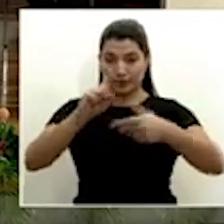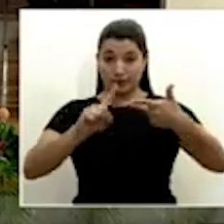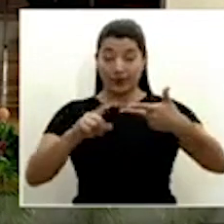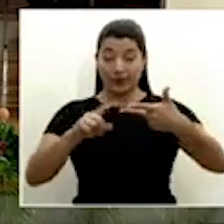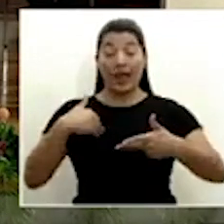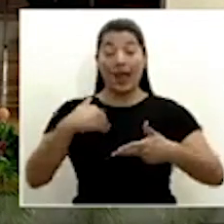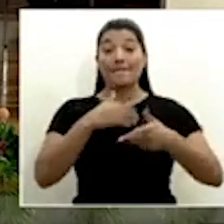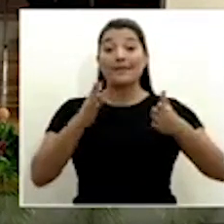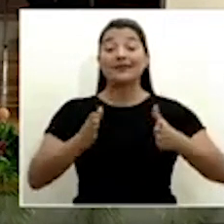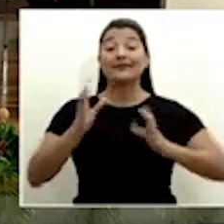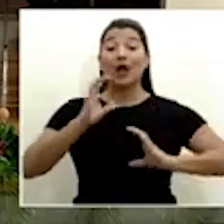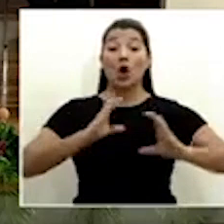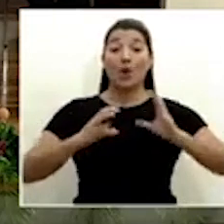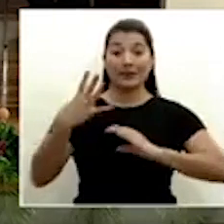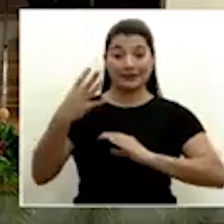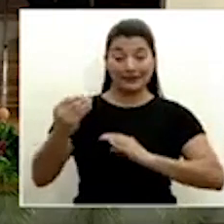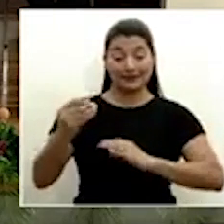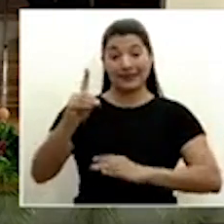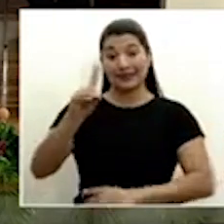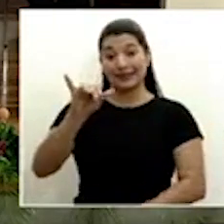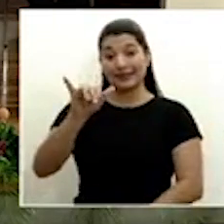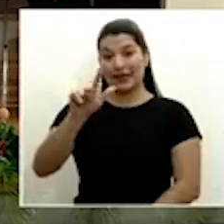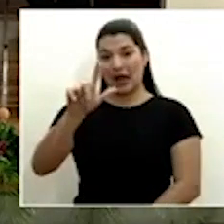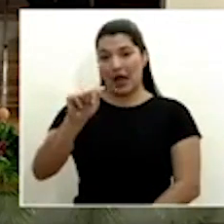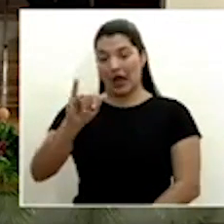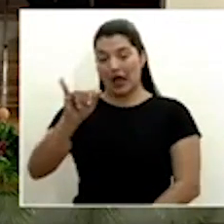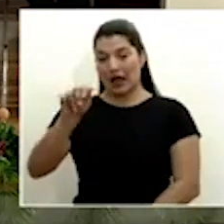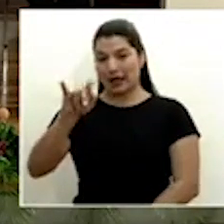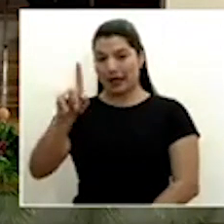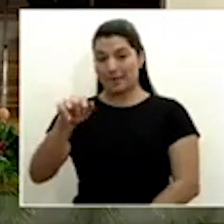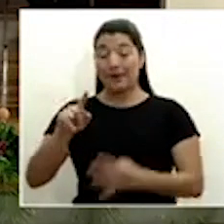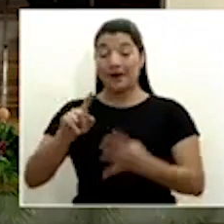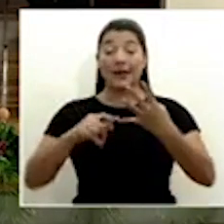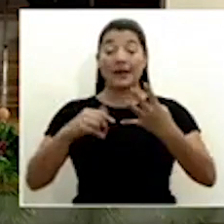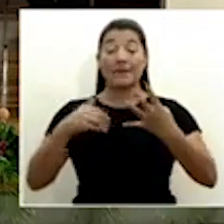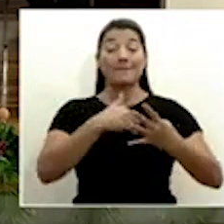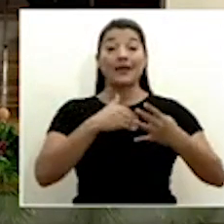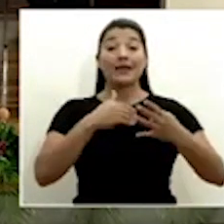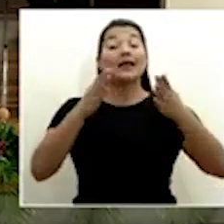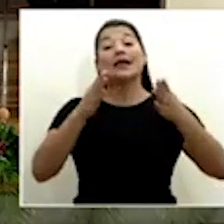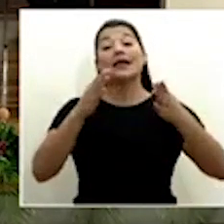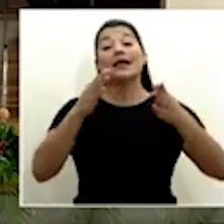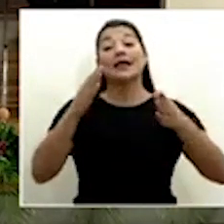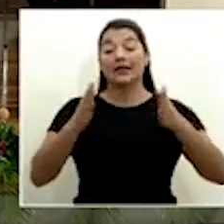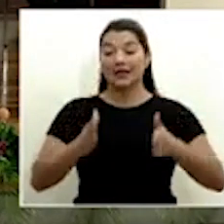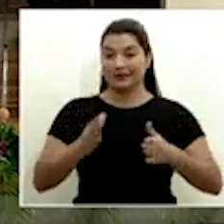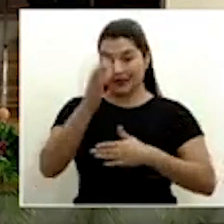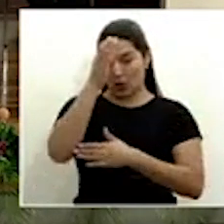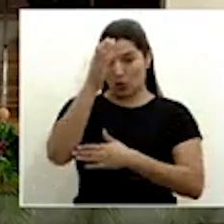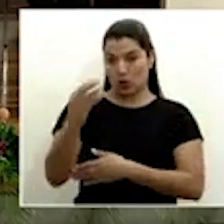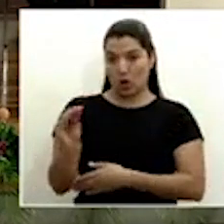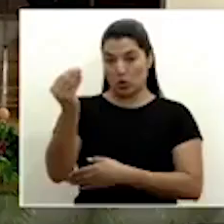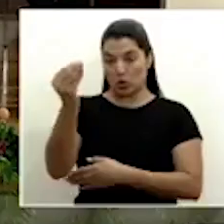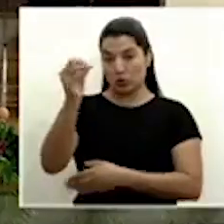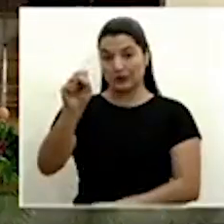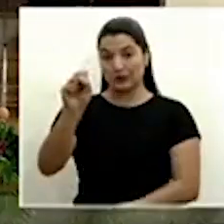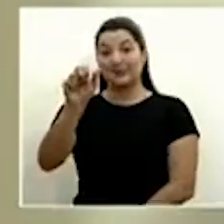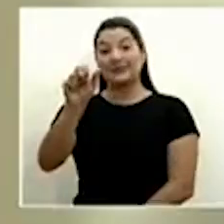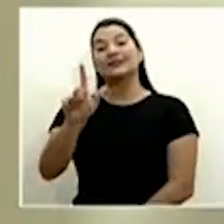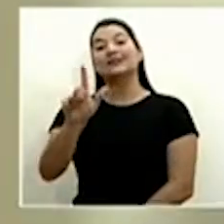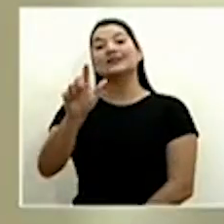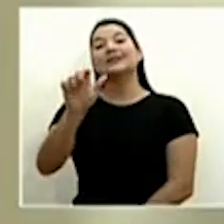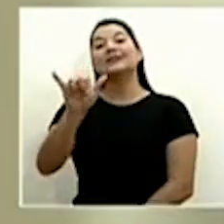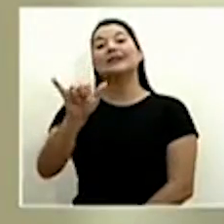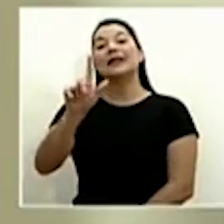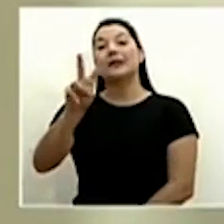la ministra de Comercio Exterior, la señora Diala Jiménez, y la ministra de Cultura y Juventud, la señora Silvia Durán. Cedemos